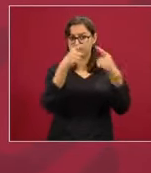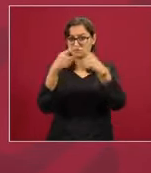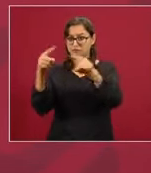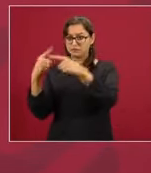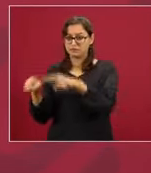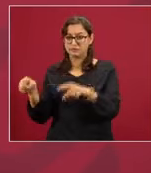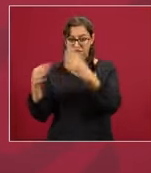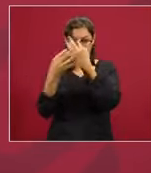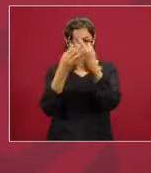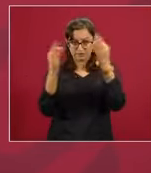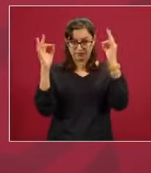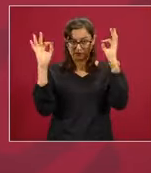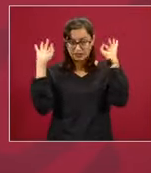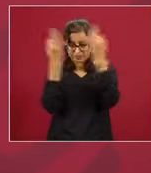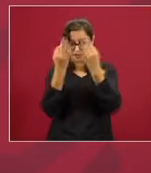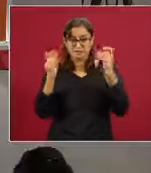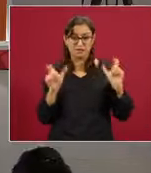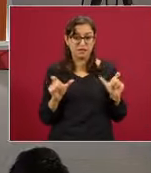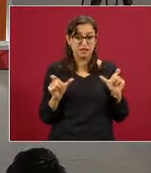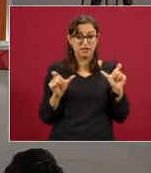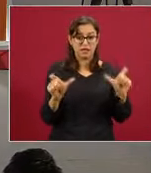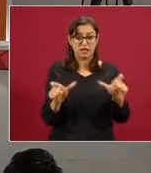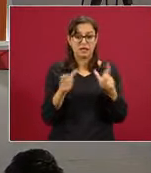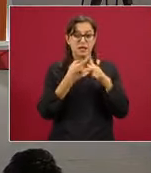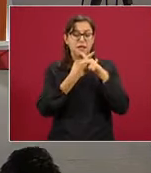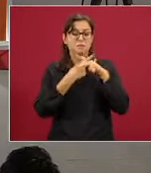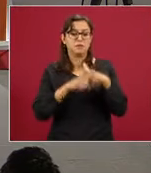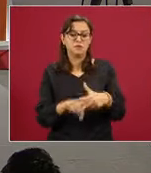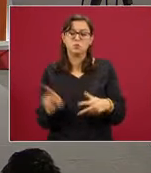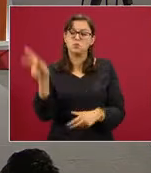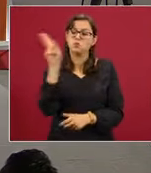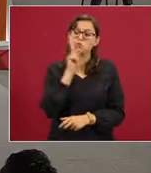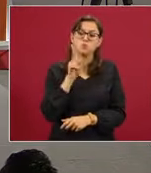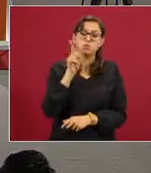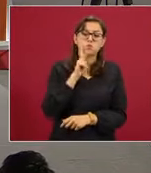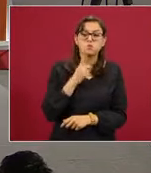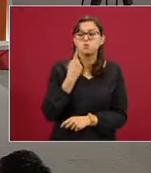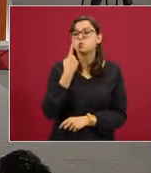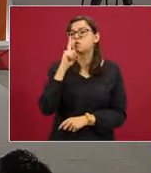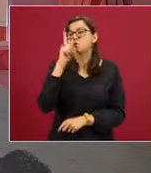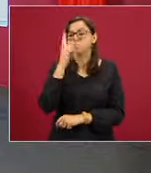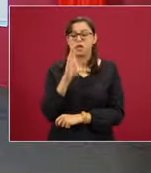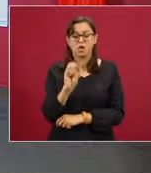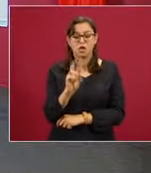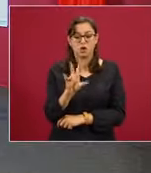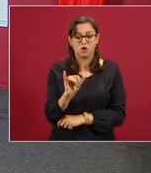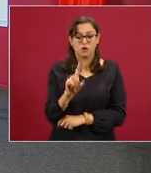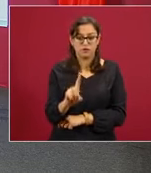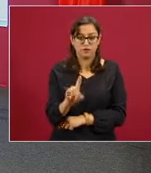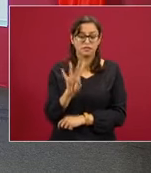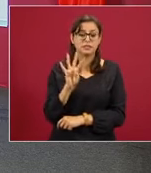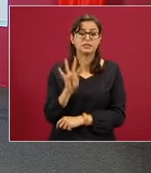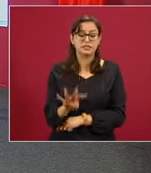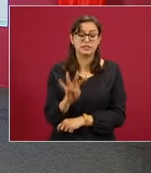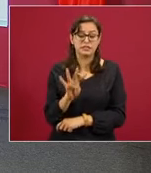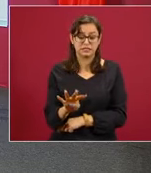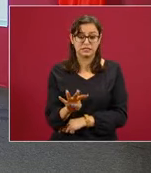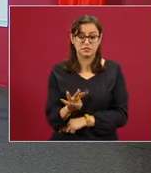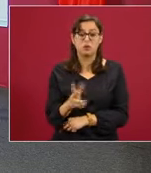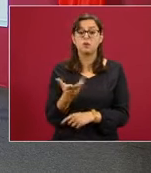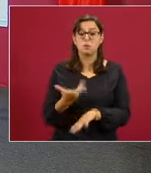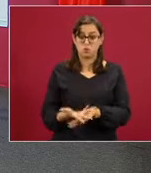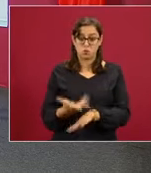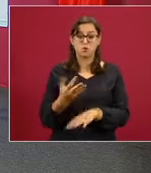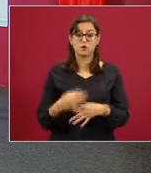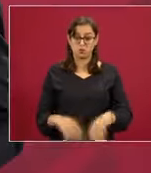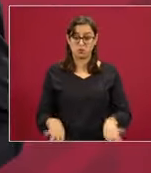se está haciendo una tarea muy importante de pruebas COVID-19. Y ahora una otra cosa muy relevante